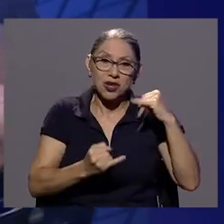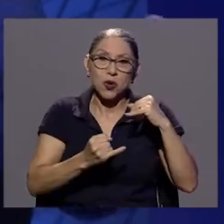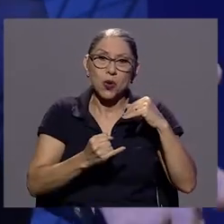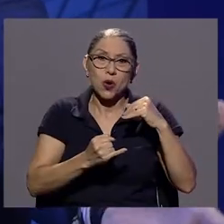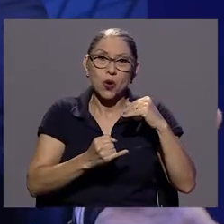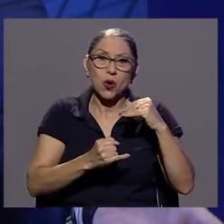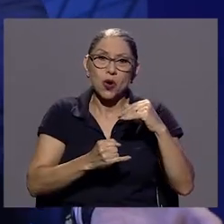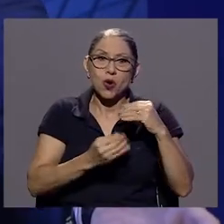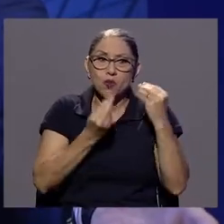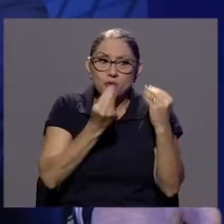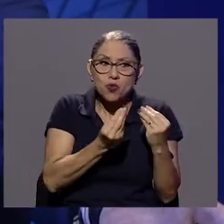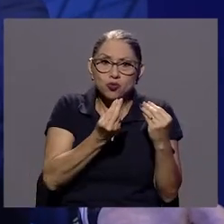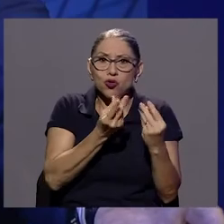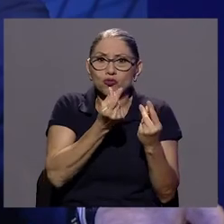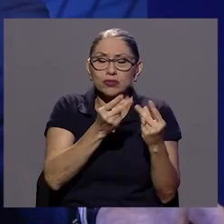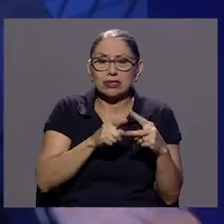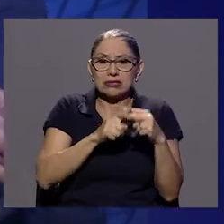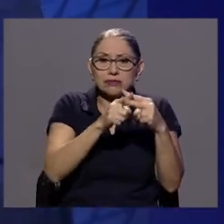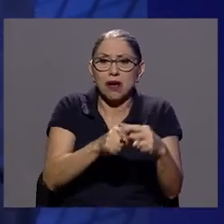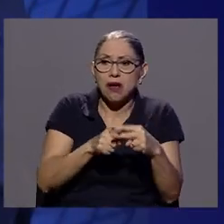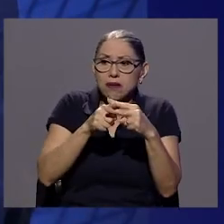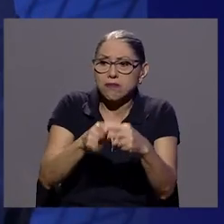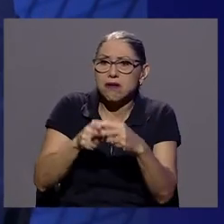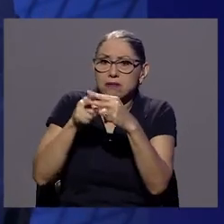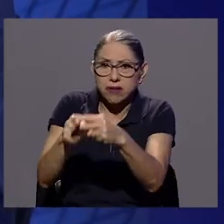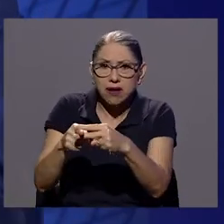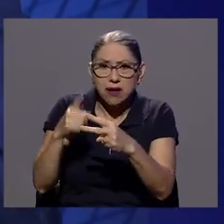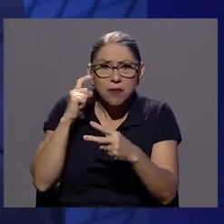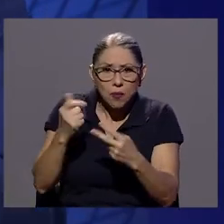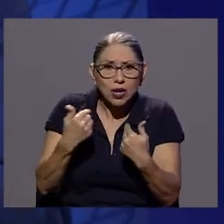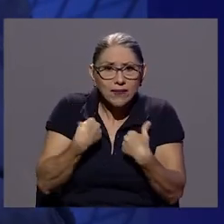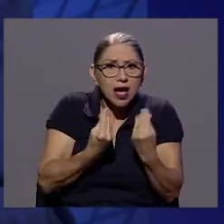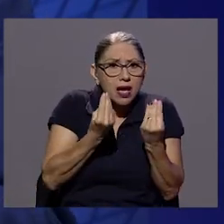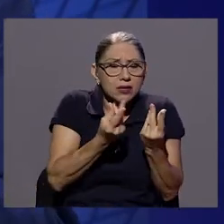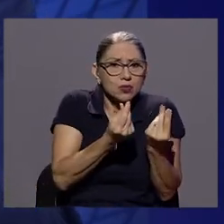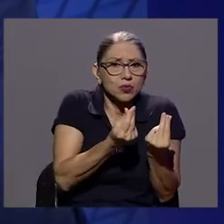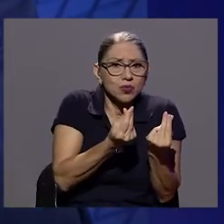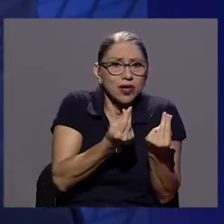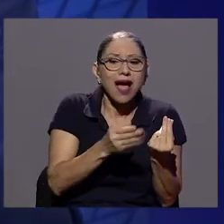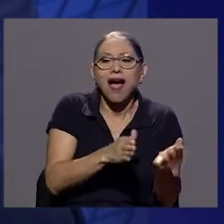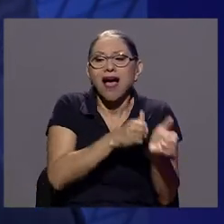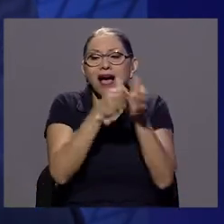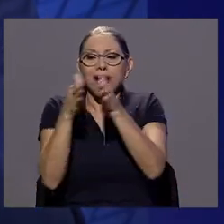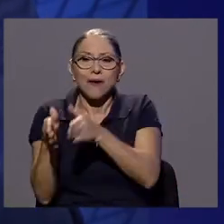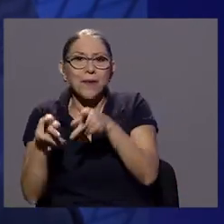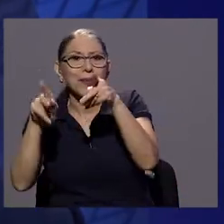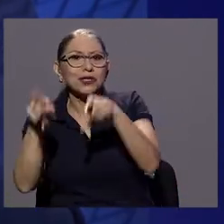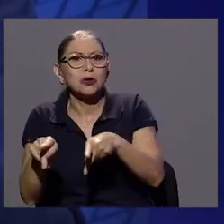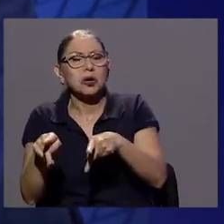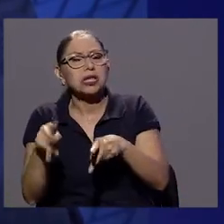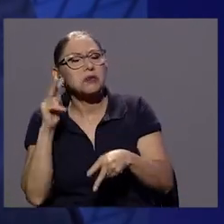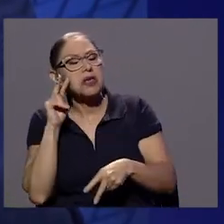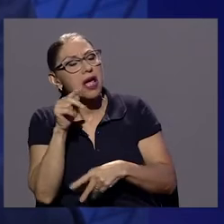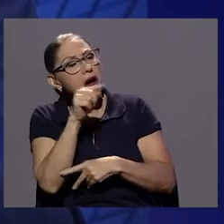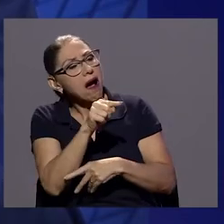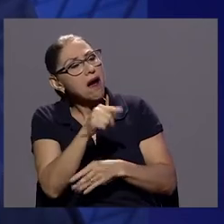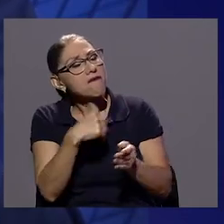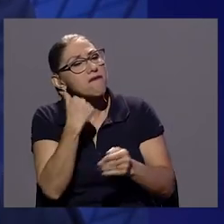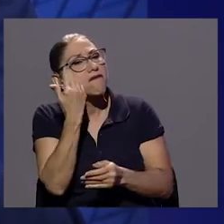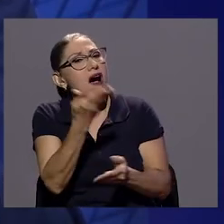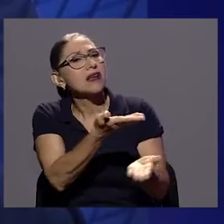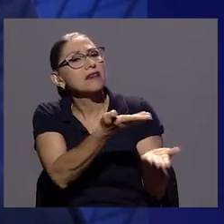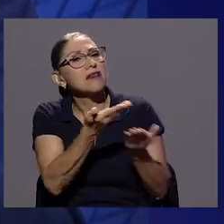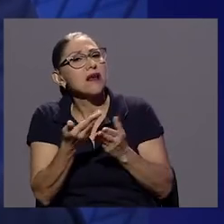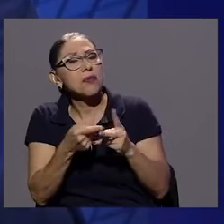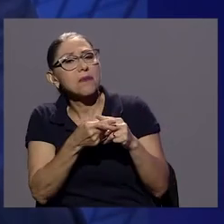crédito porque había mucha liquidez en todos los mercados y personas que encontraban tremendamente fácil, algunas de ellas nunca debieron